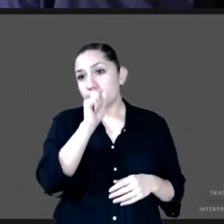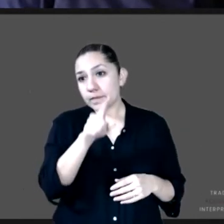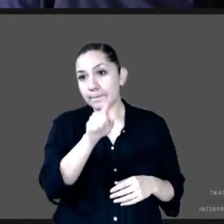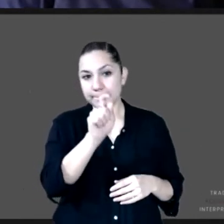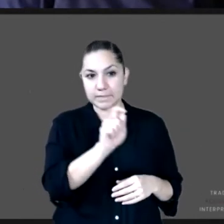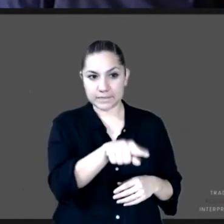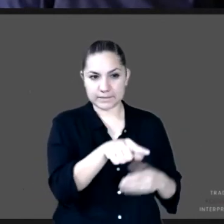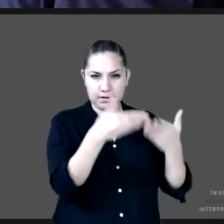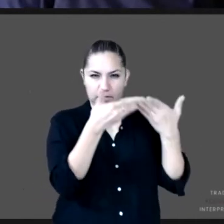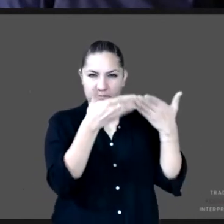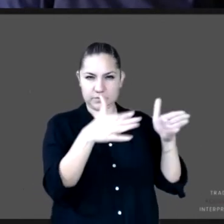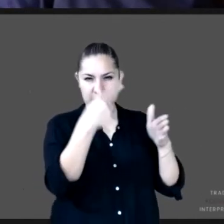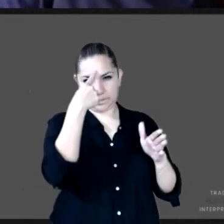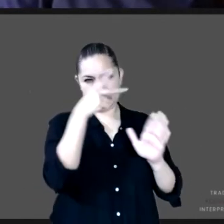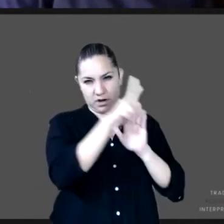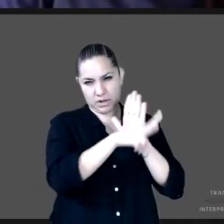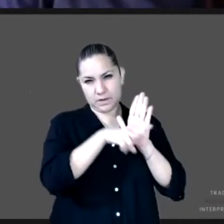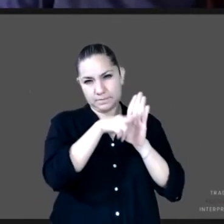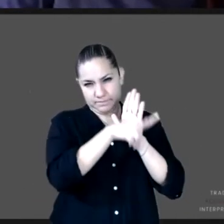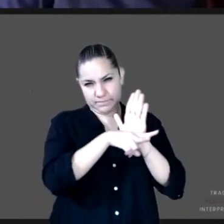en este momento con ninguna de las dos...